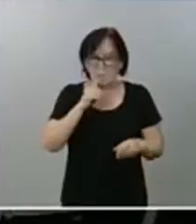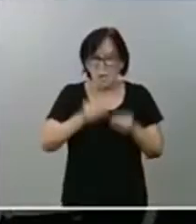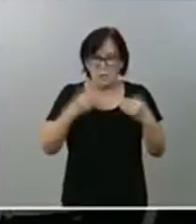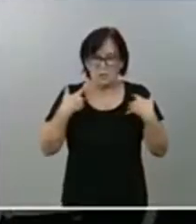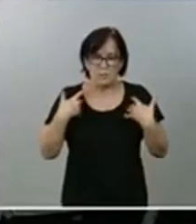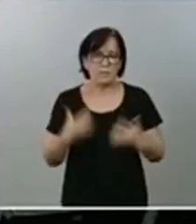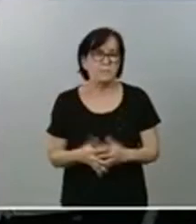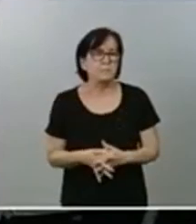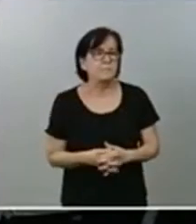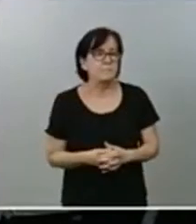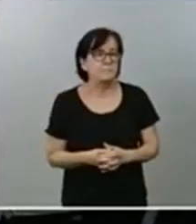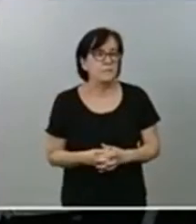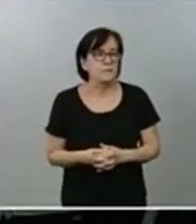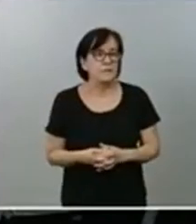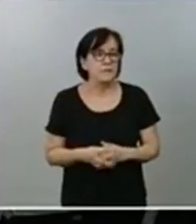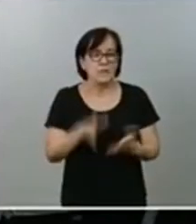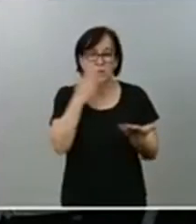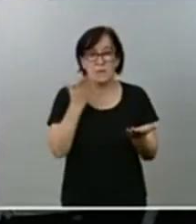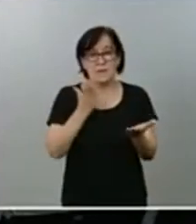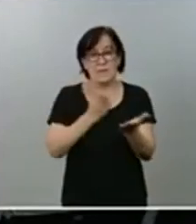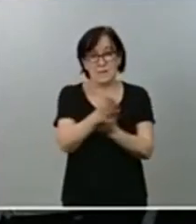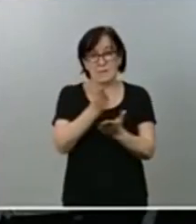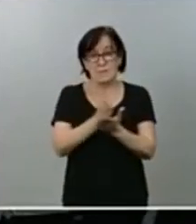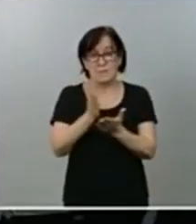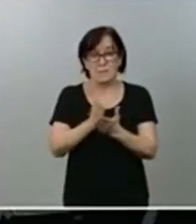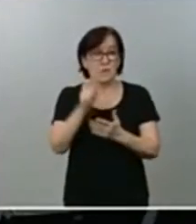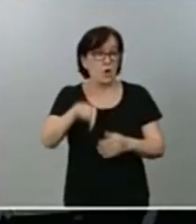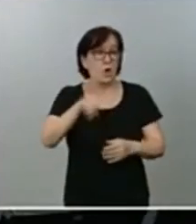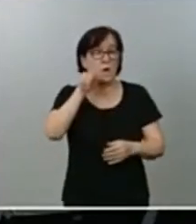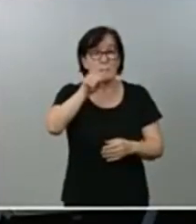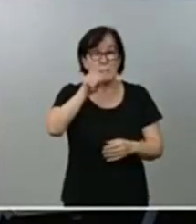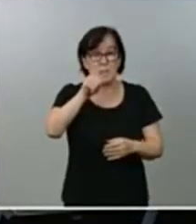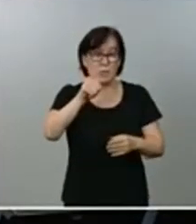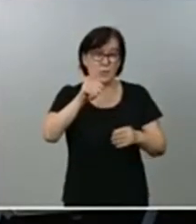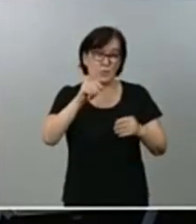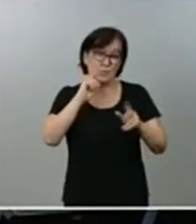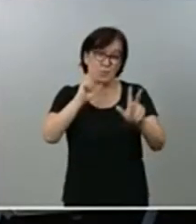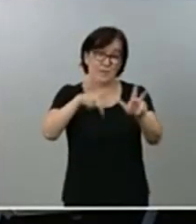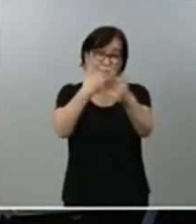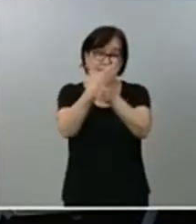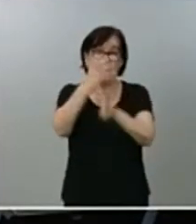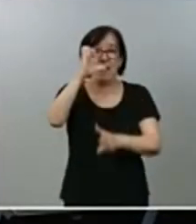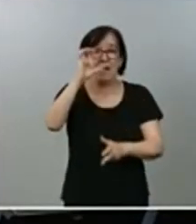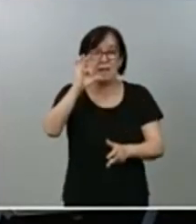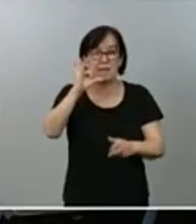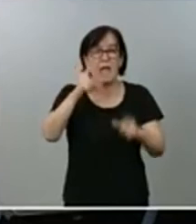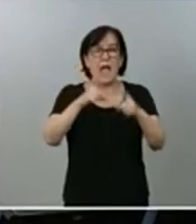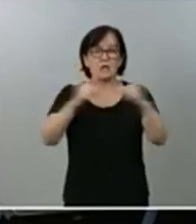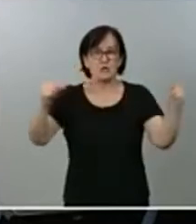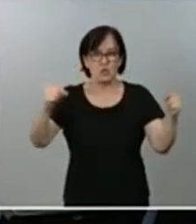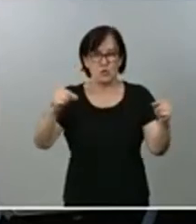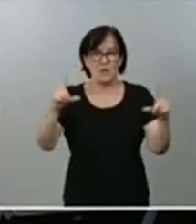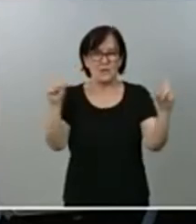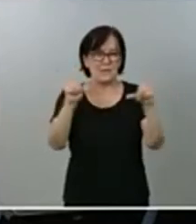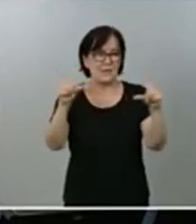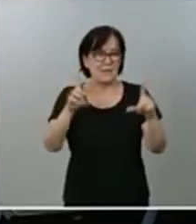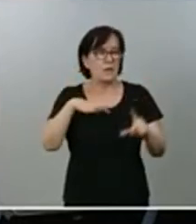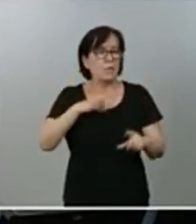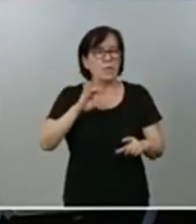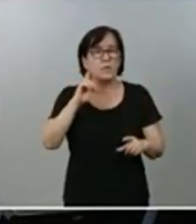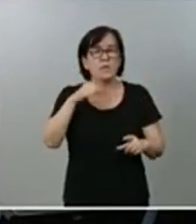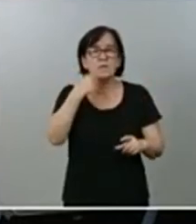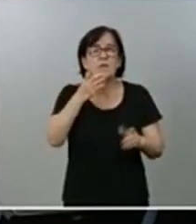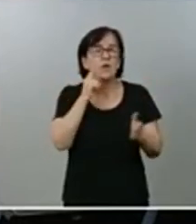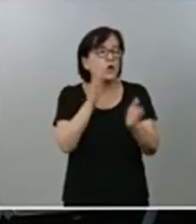De los medios que no pueden estar en la sala de prensa, pregunta hoy, es Asturias Televisión. Si puedes identificarte, compañero, adelante.